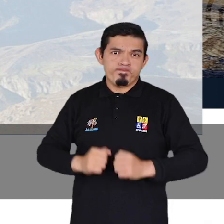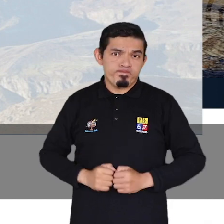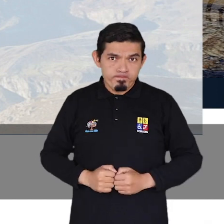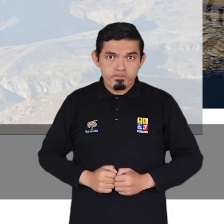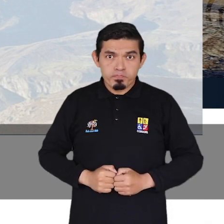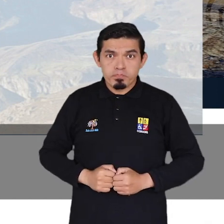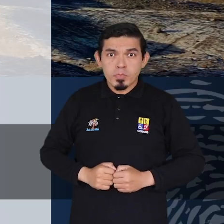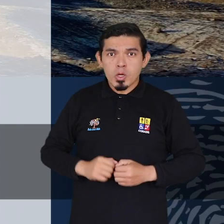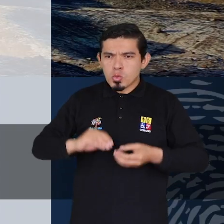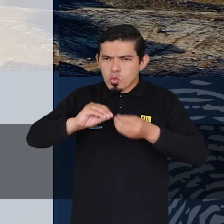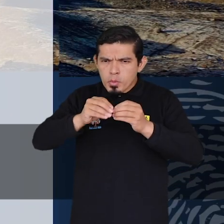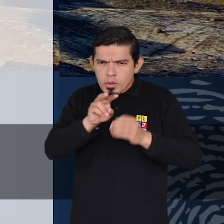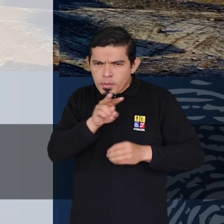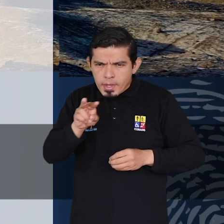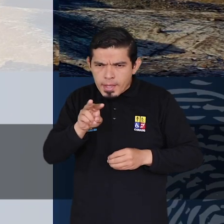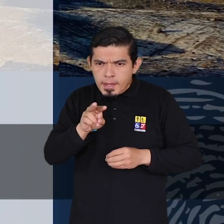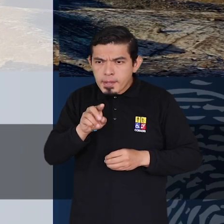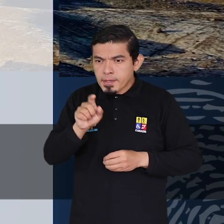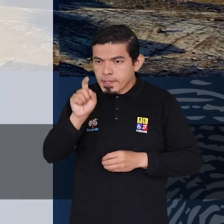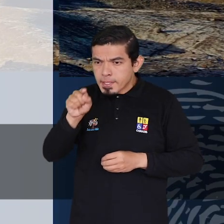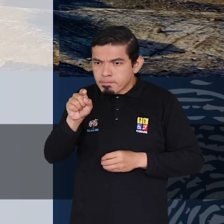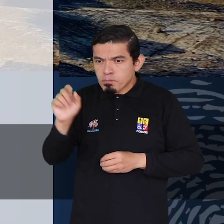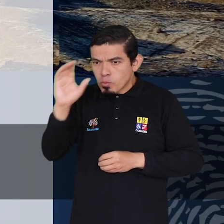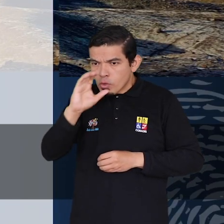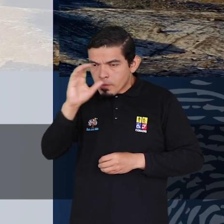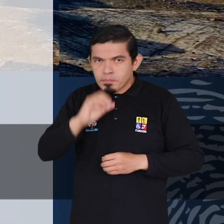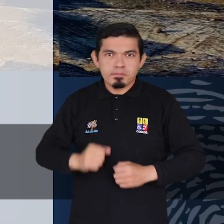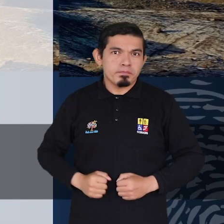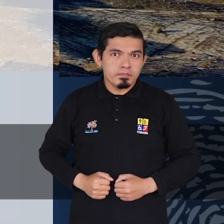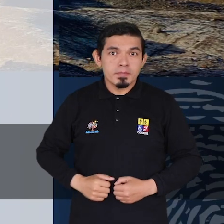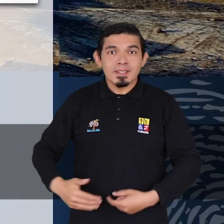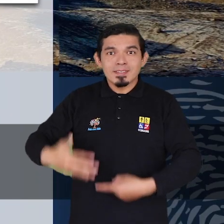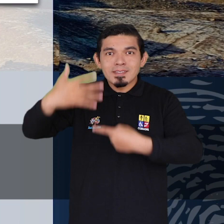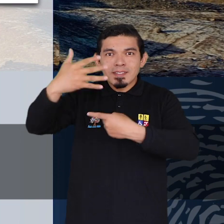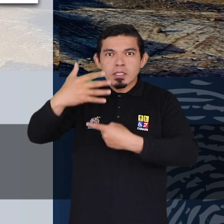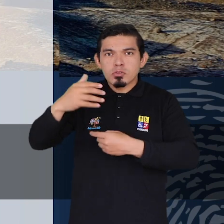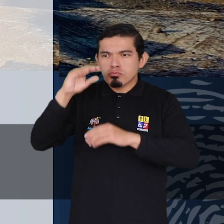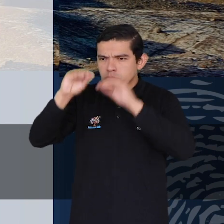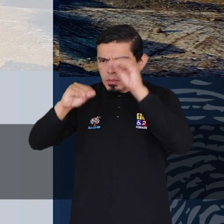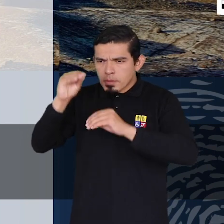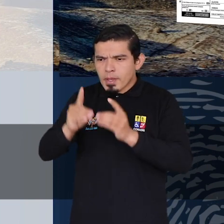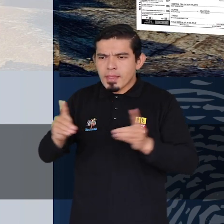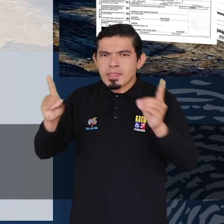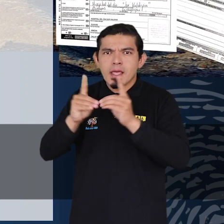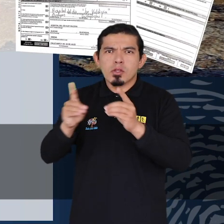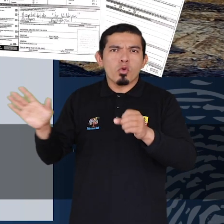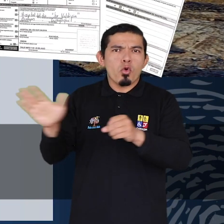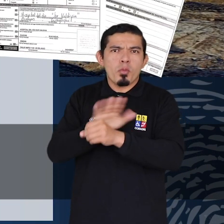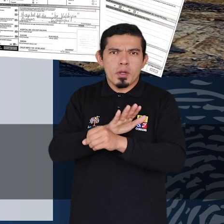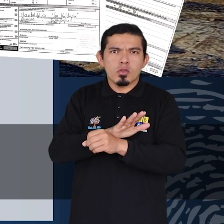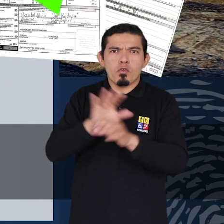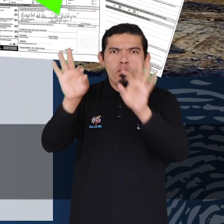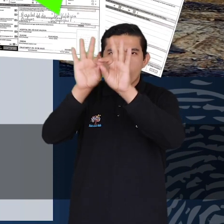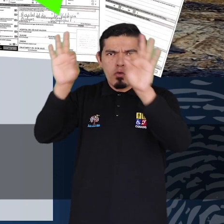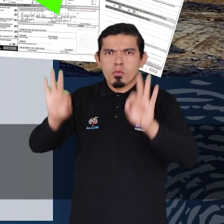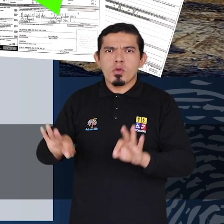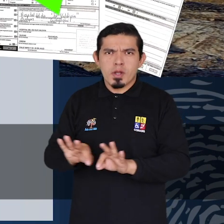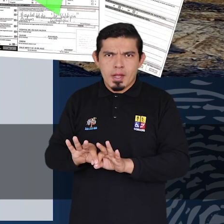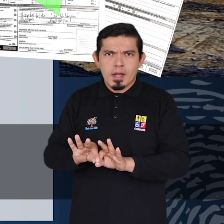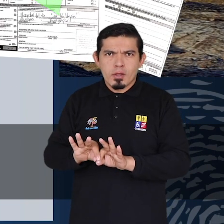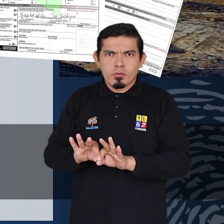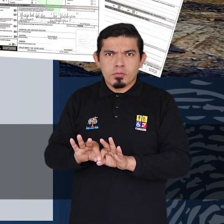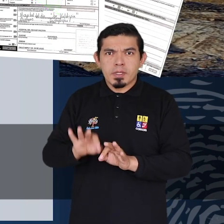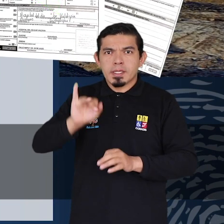y haga clic en Buscar. Sexto, llene la información solicitada de acuerdo a lo que consta en el formulario INEC de